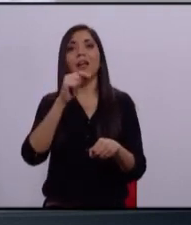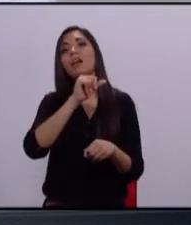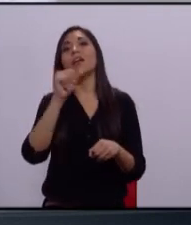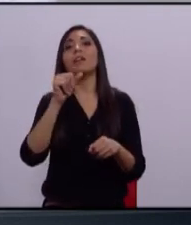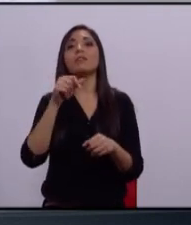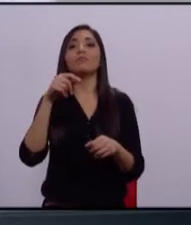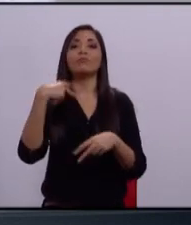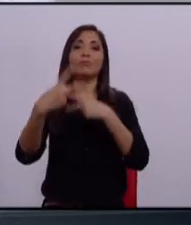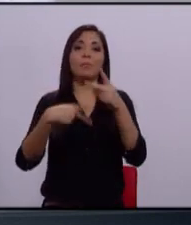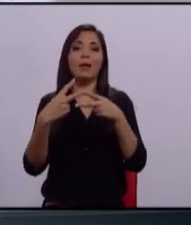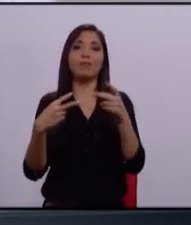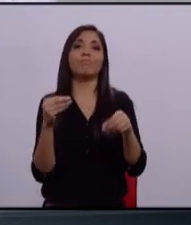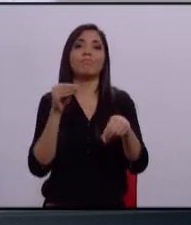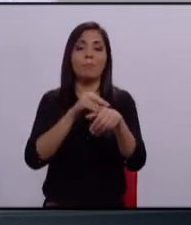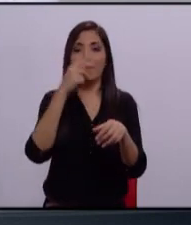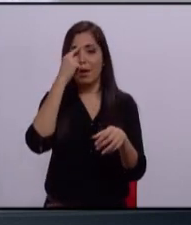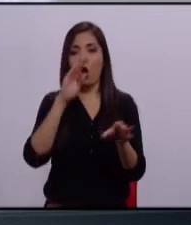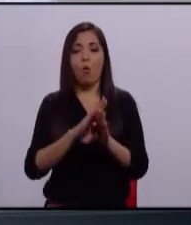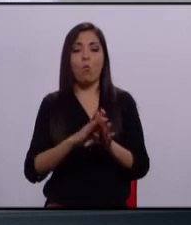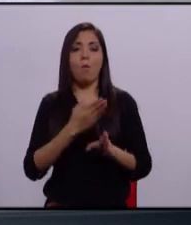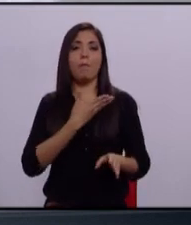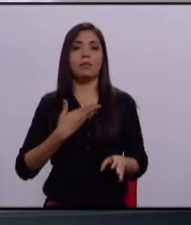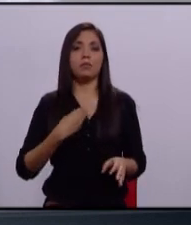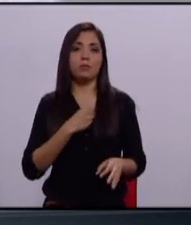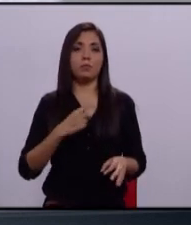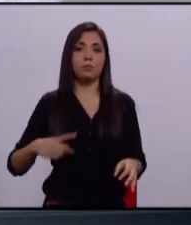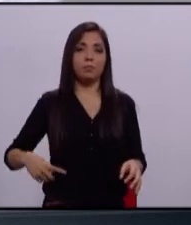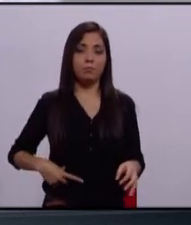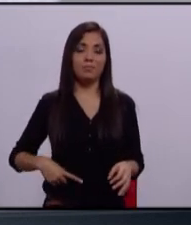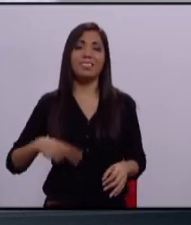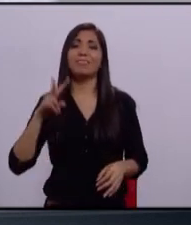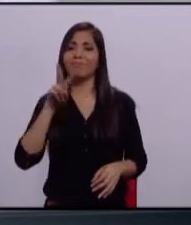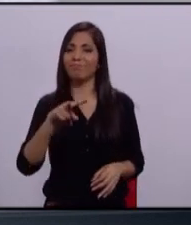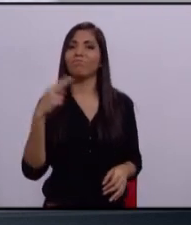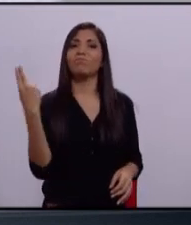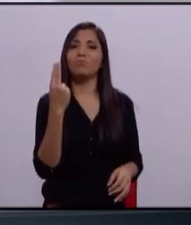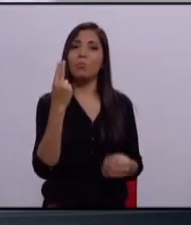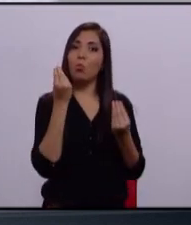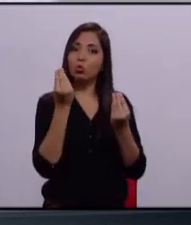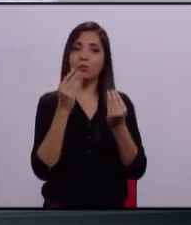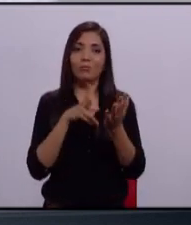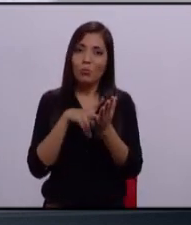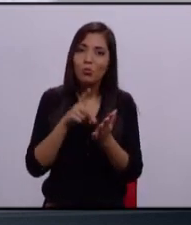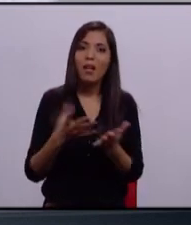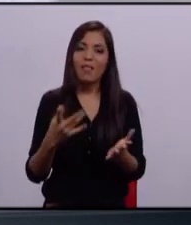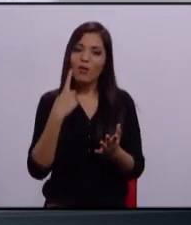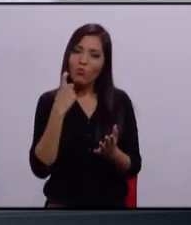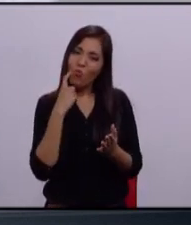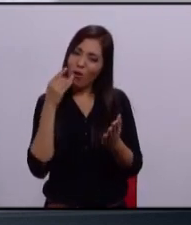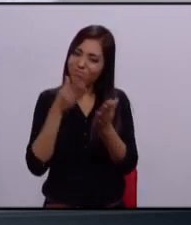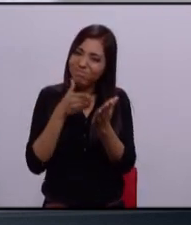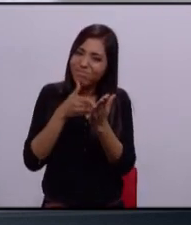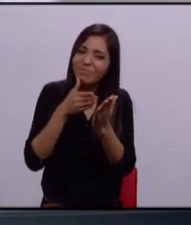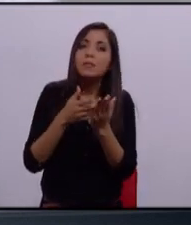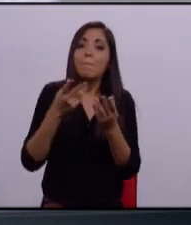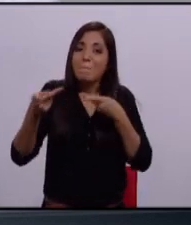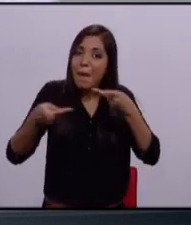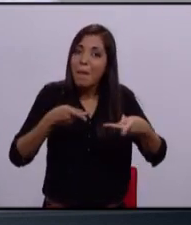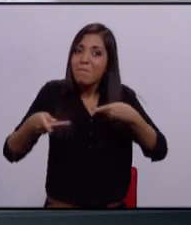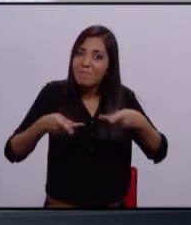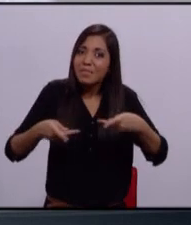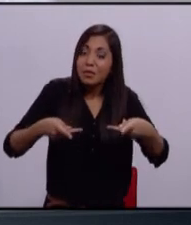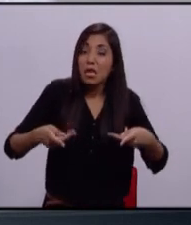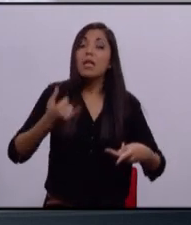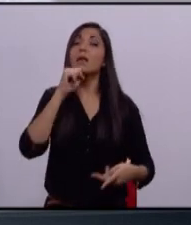vamos a implementar como presidente municipal. Se requiere de mucha voluntad, dedicación, preparación,